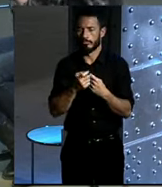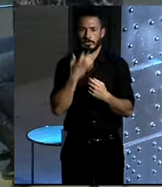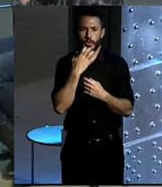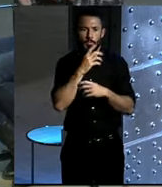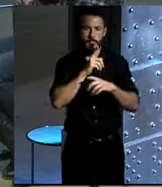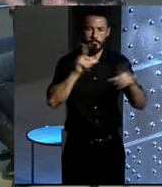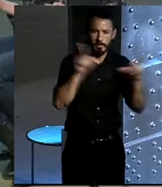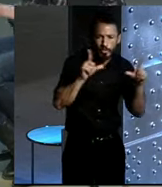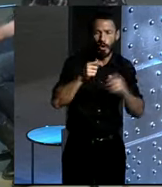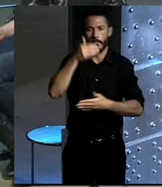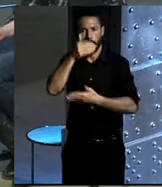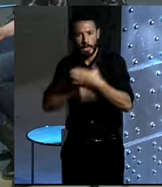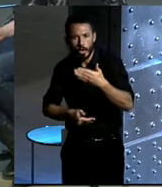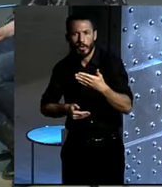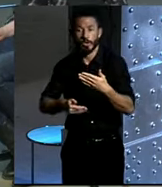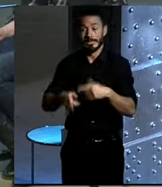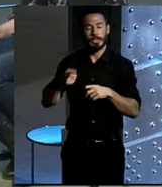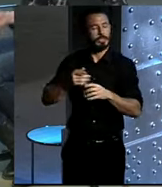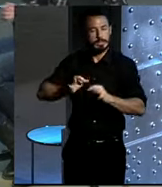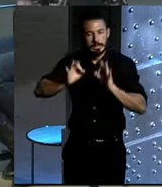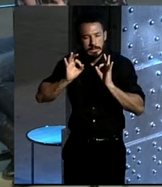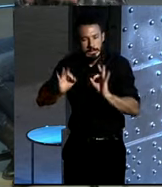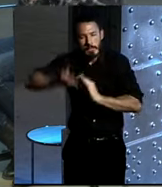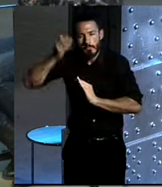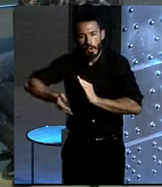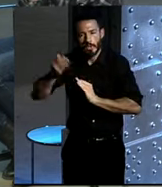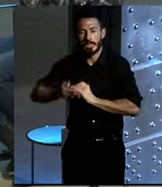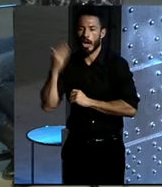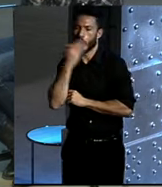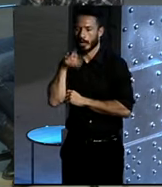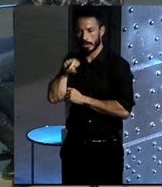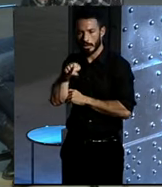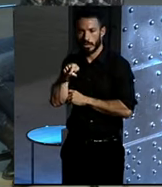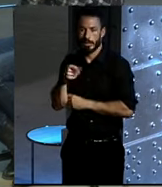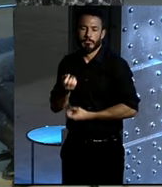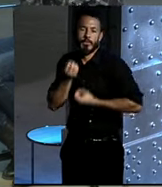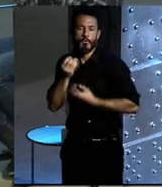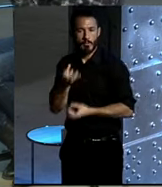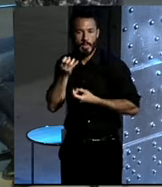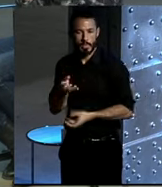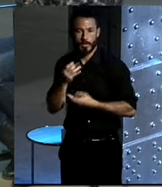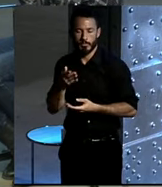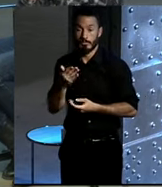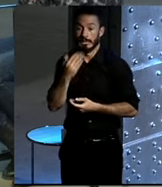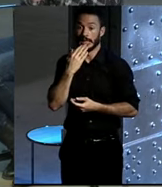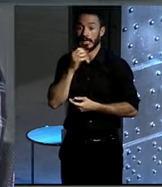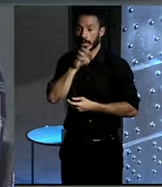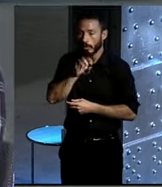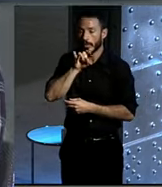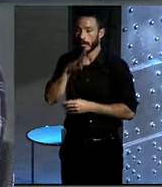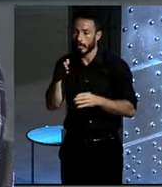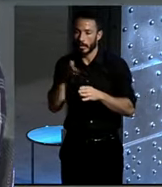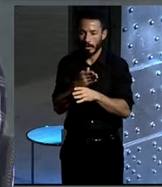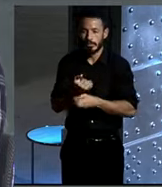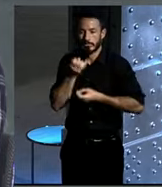periódicos y sobre todo, sobre todo en escuelas. Es fundamental que la gente antes, a partir de los 15, 14, 15 años, aprenda a